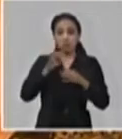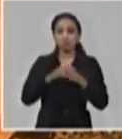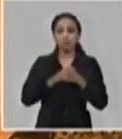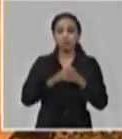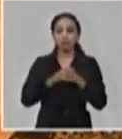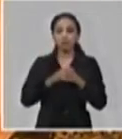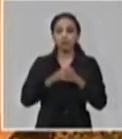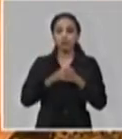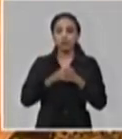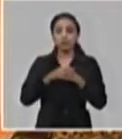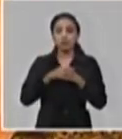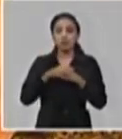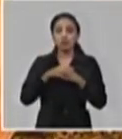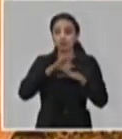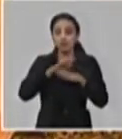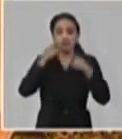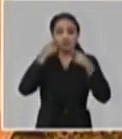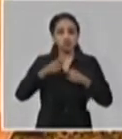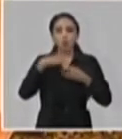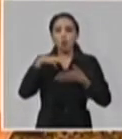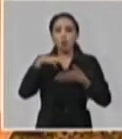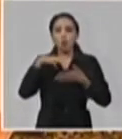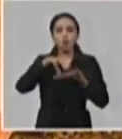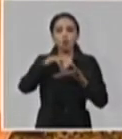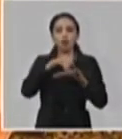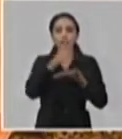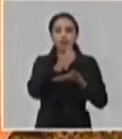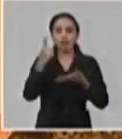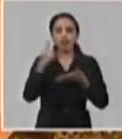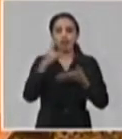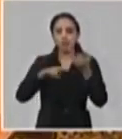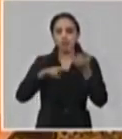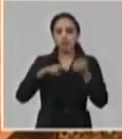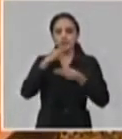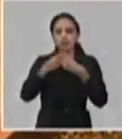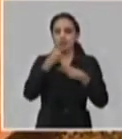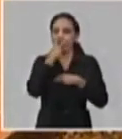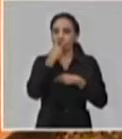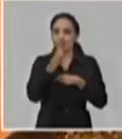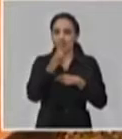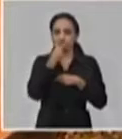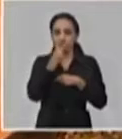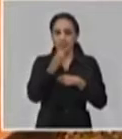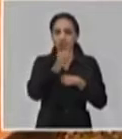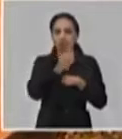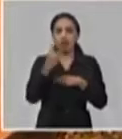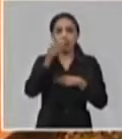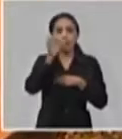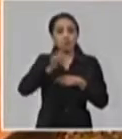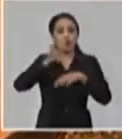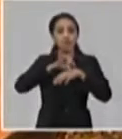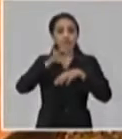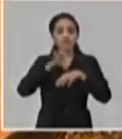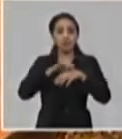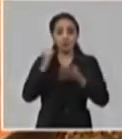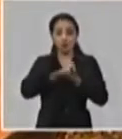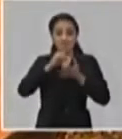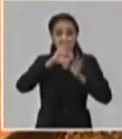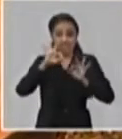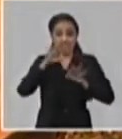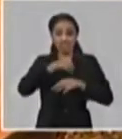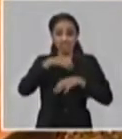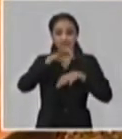que van a ser utilizados en cada uno de los territorios para el aislamiento y el tratamiento de los contactos sospechosos confirmados de la enfermedad.